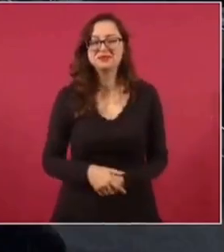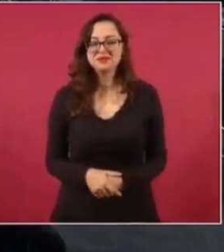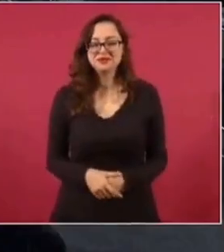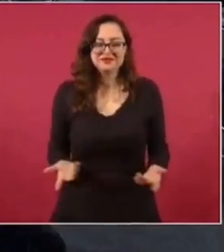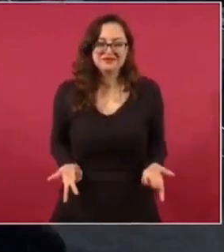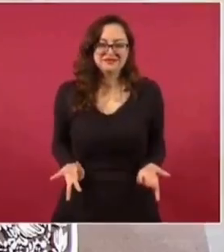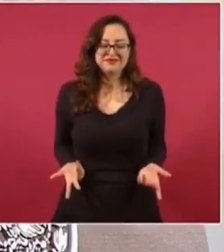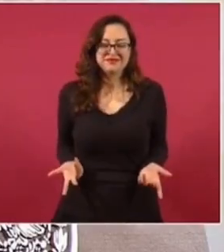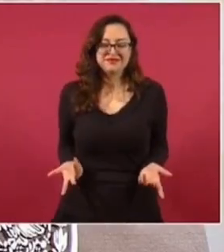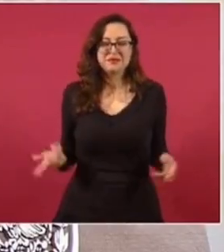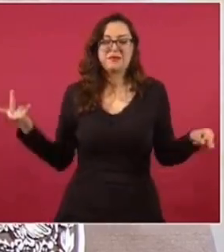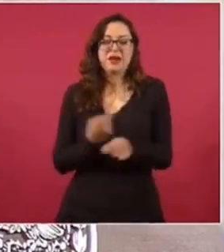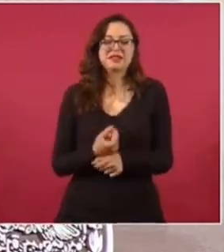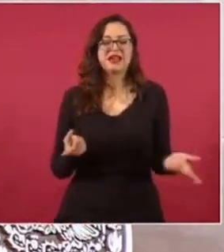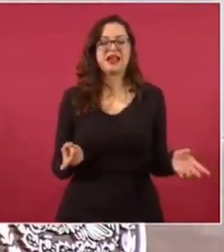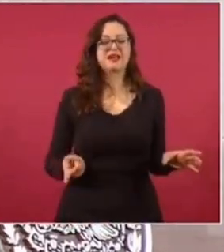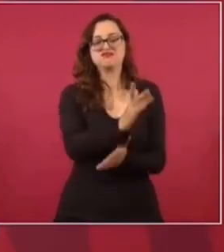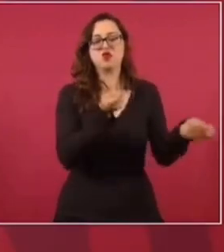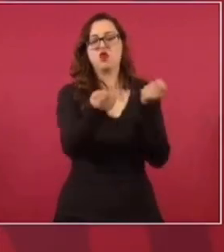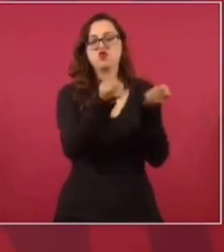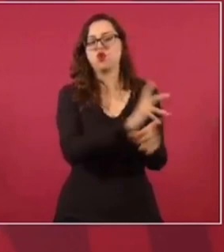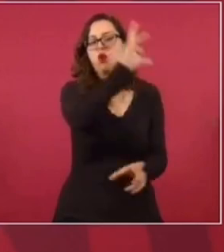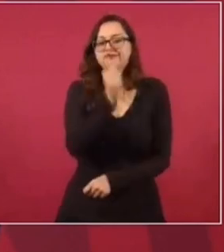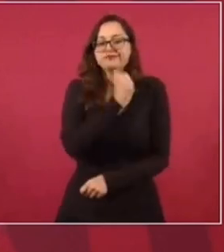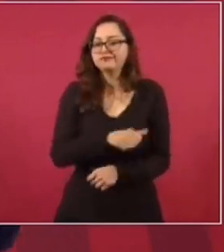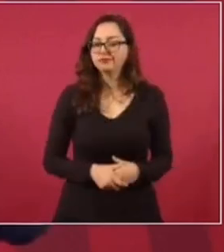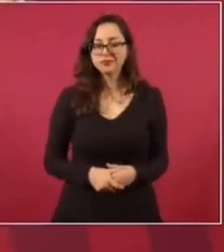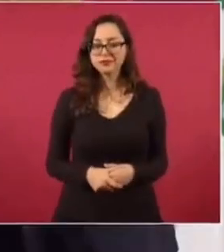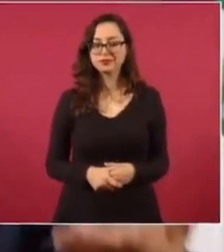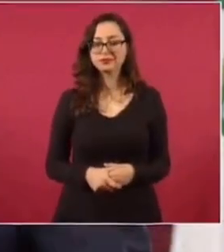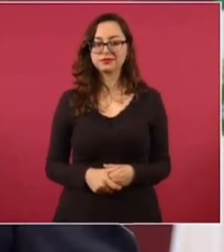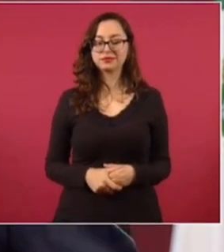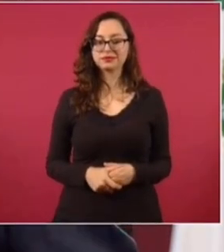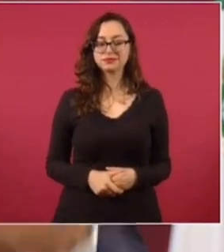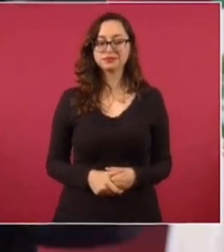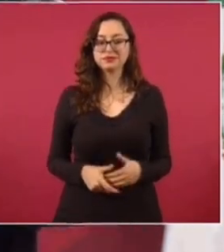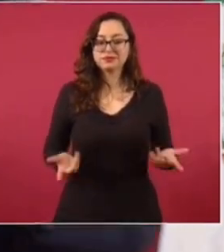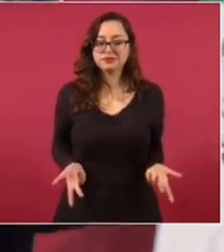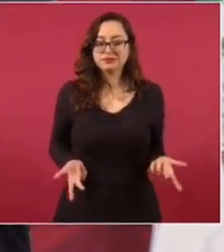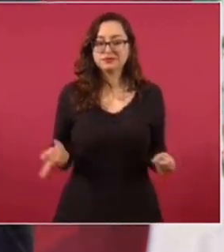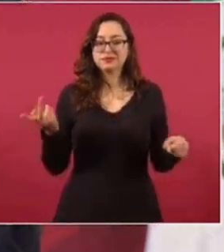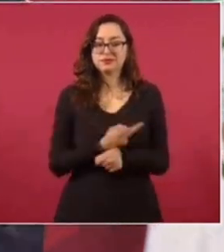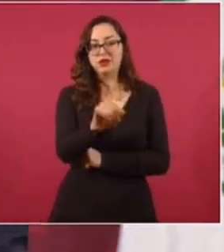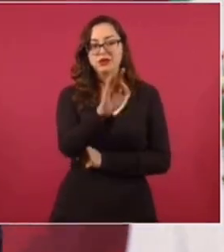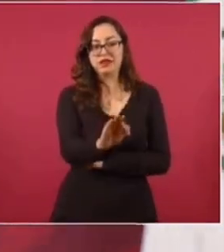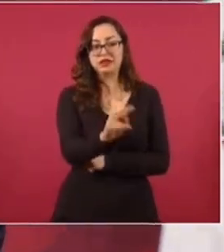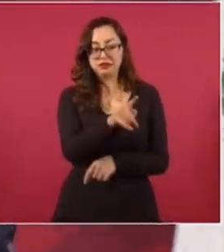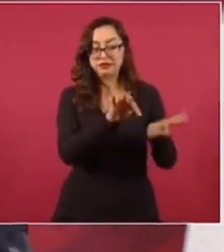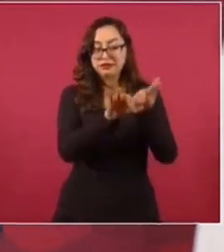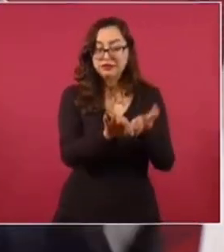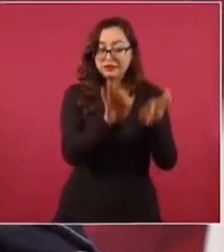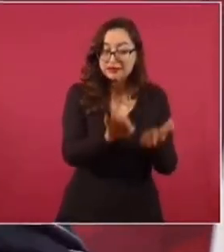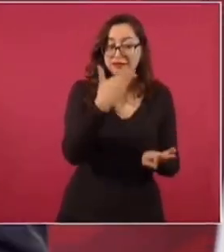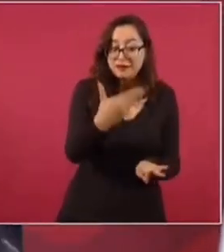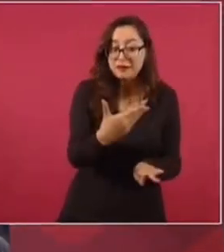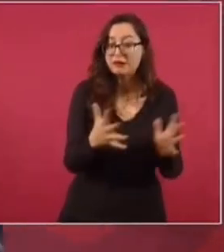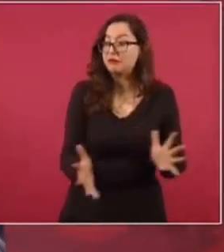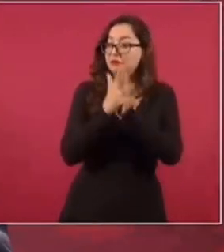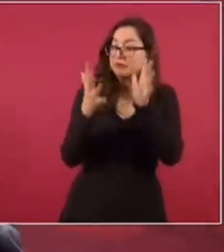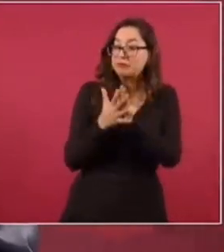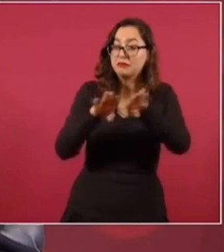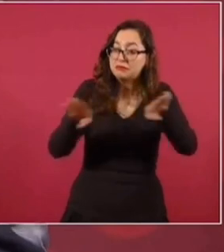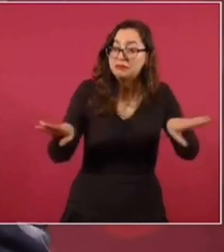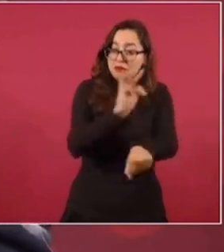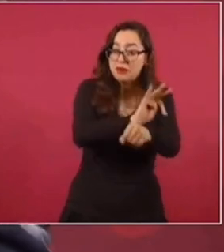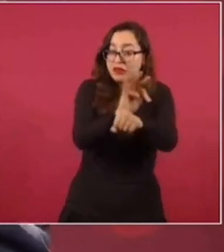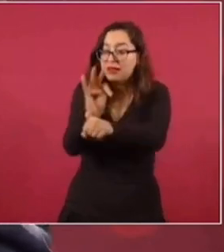Congreso. Entonces, siempre han tenido ellos el control del INE y del Tribunal. Y no es cierto que por el Tribunal y por el INE haya democracia en México.